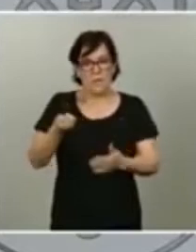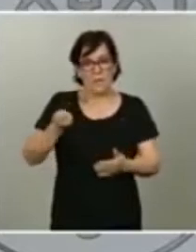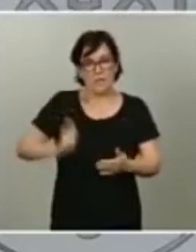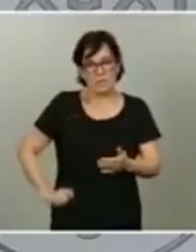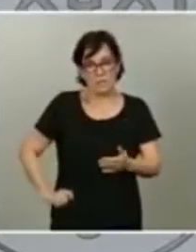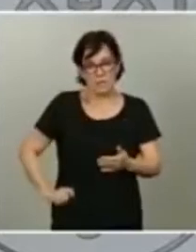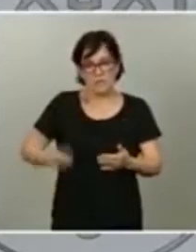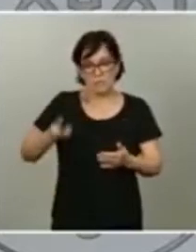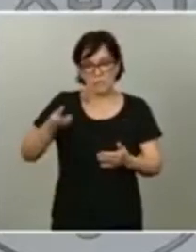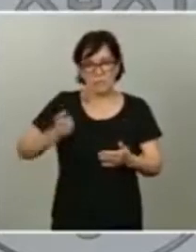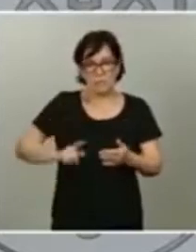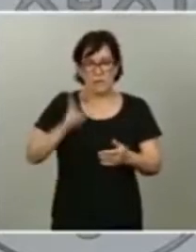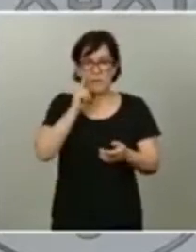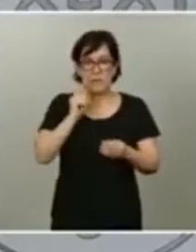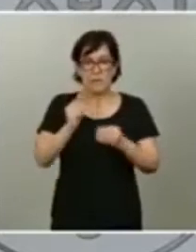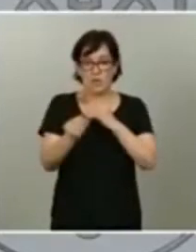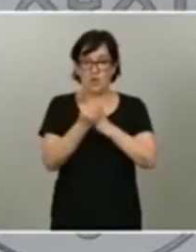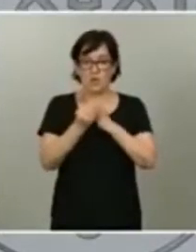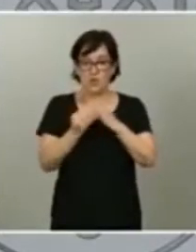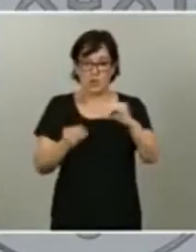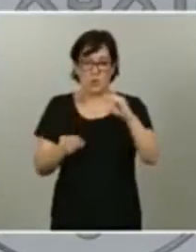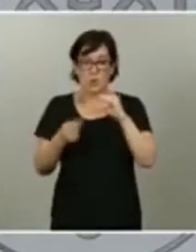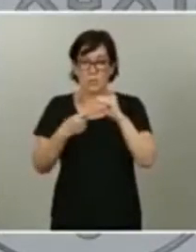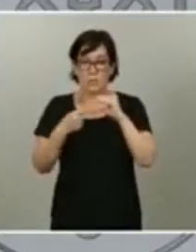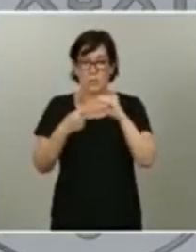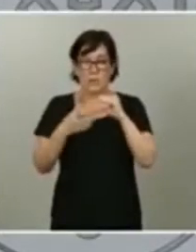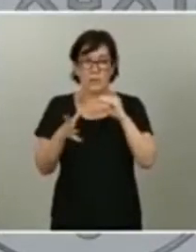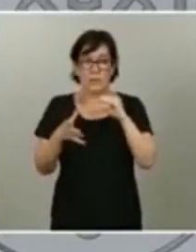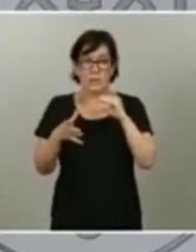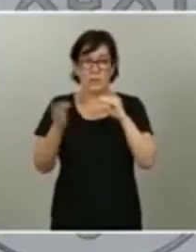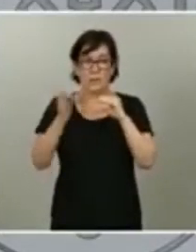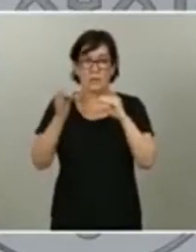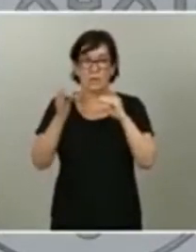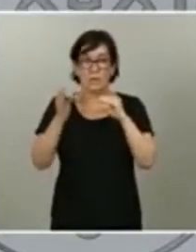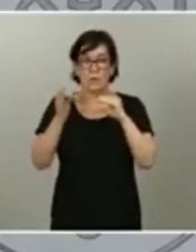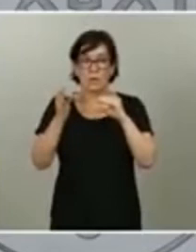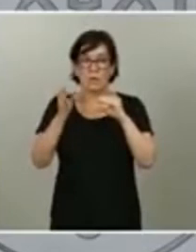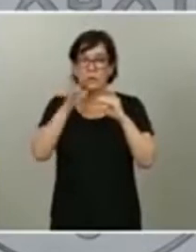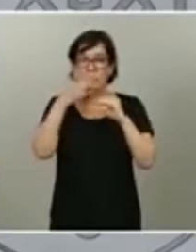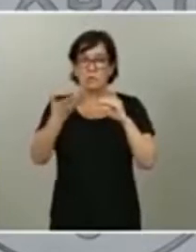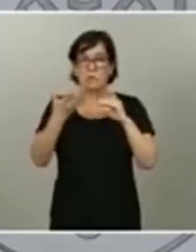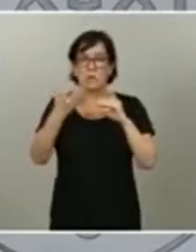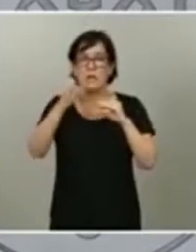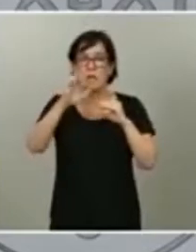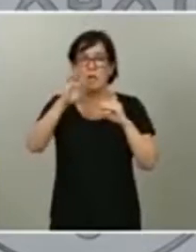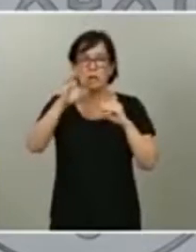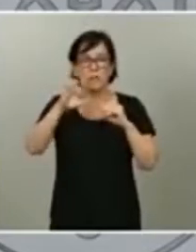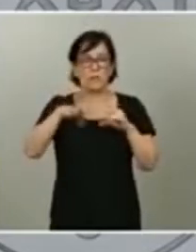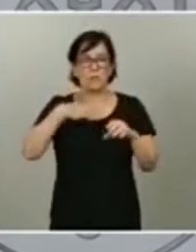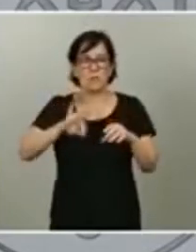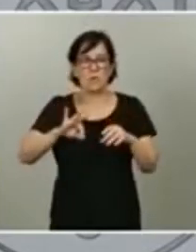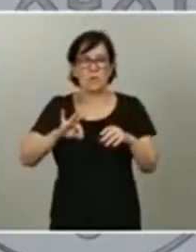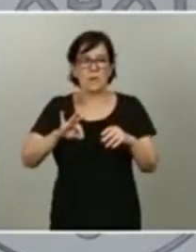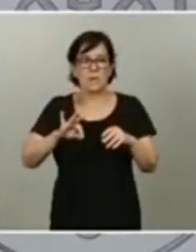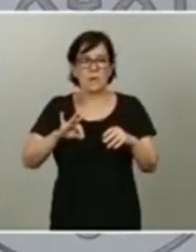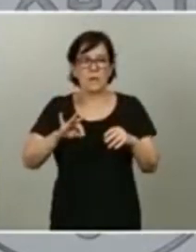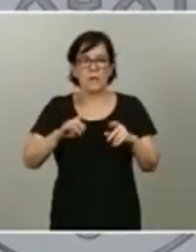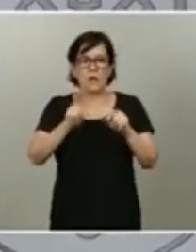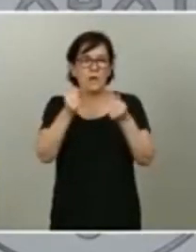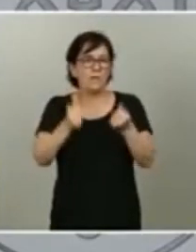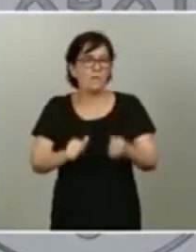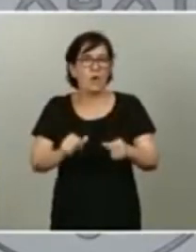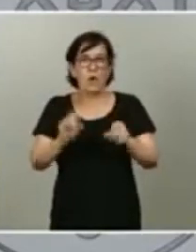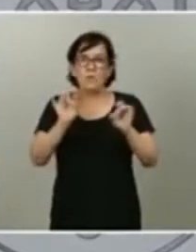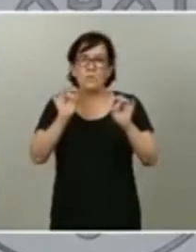caso, de las prestaciones o del aseguramiento a través del ERTE, pueda contribuir de manera homogénea y de manera